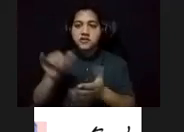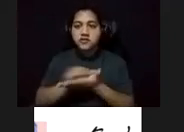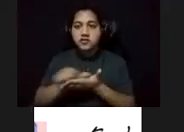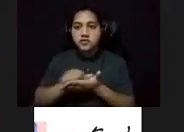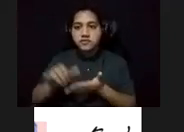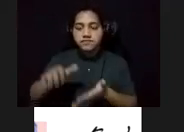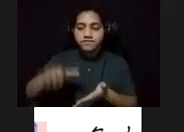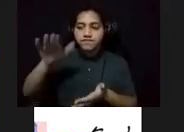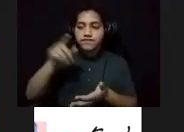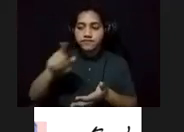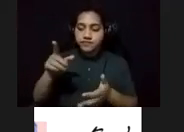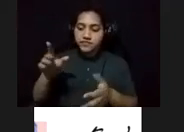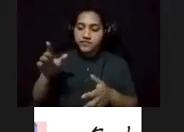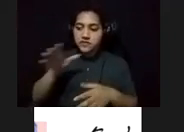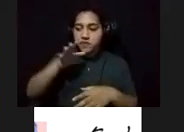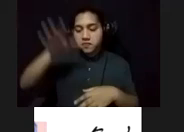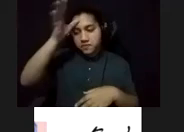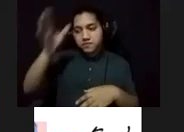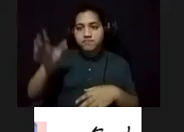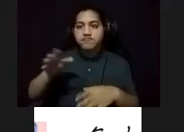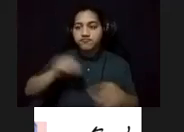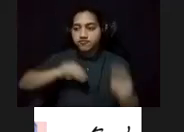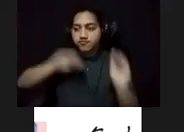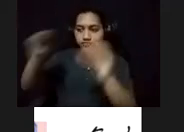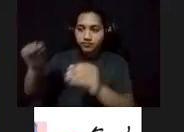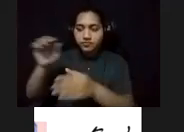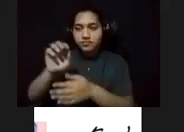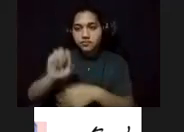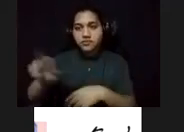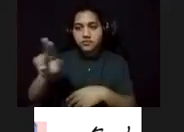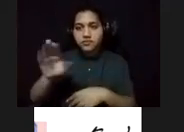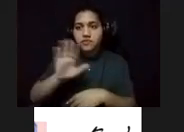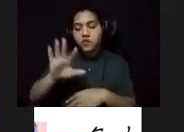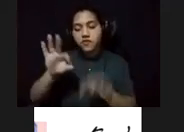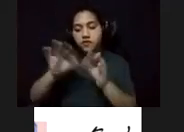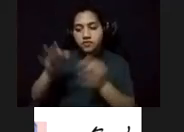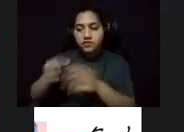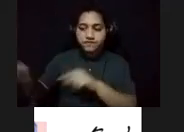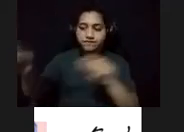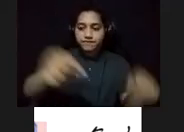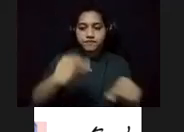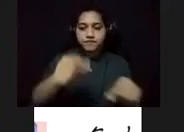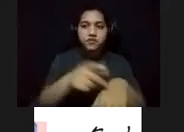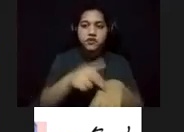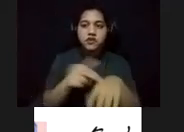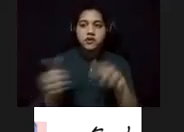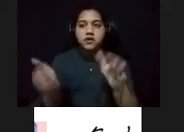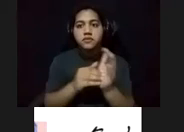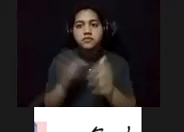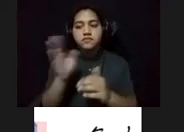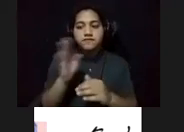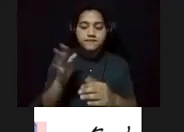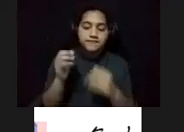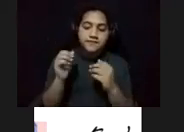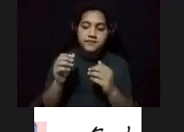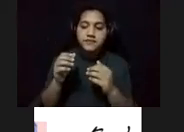diáspora de los años 30. Su familia regresa a Puerto Rico en búsqueda de unas condiciones más cálidas para